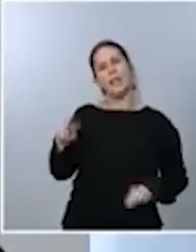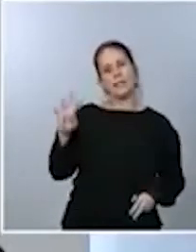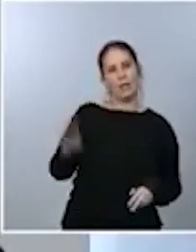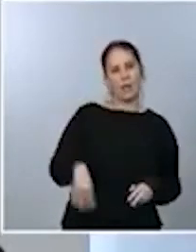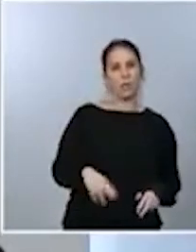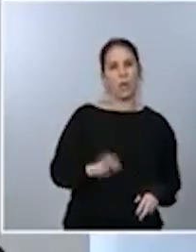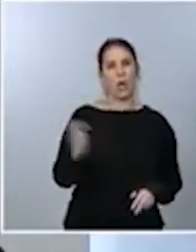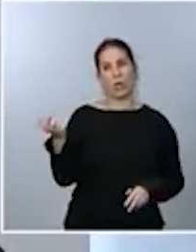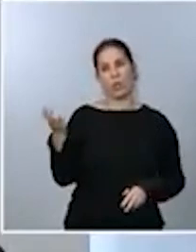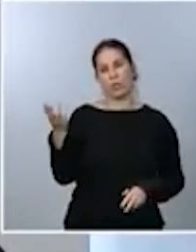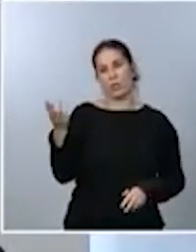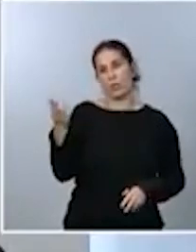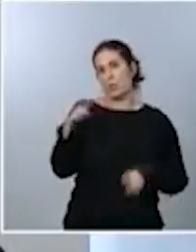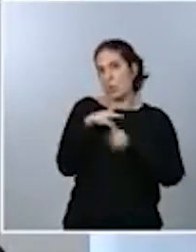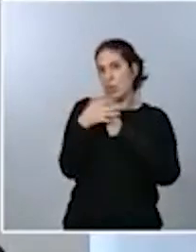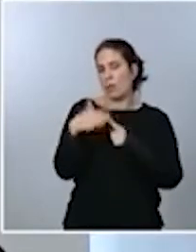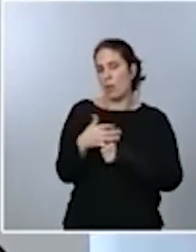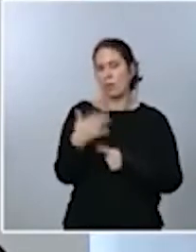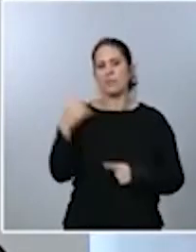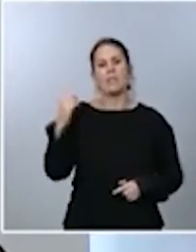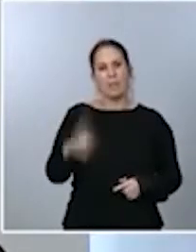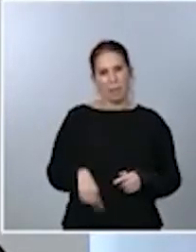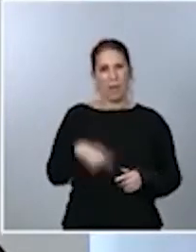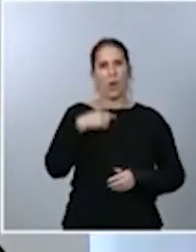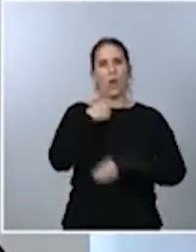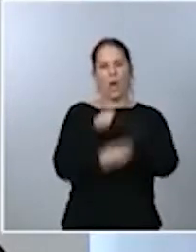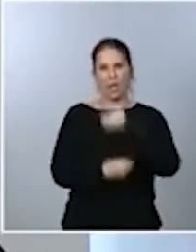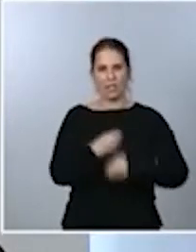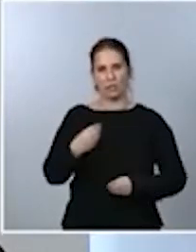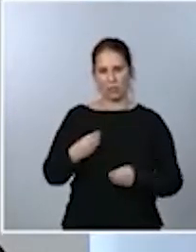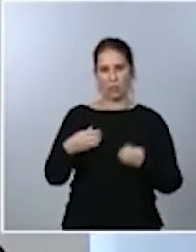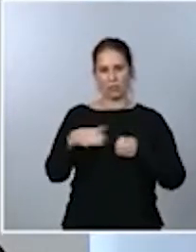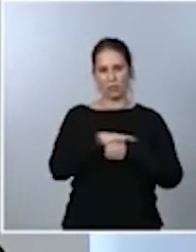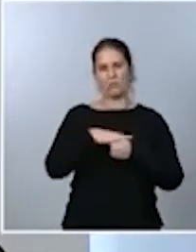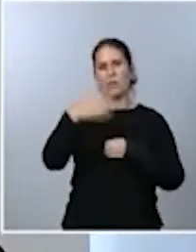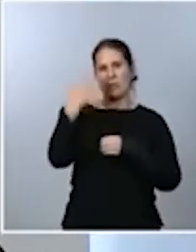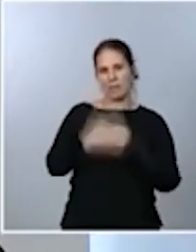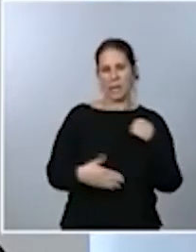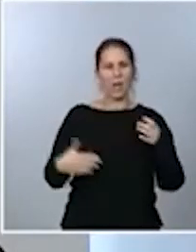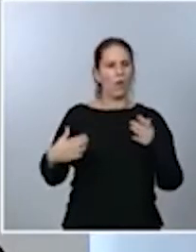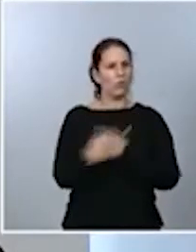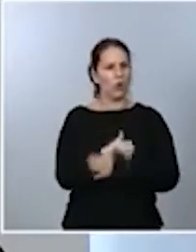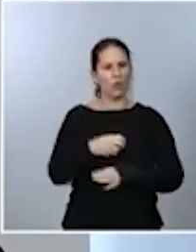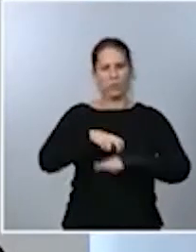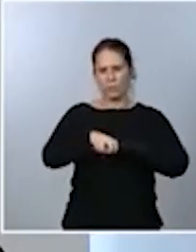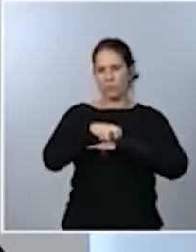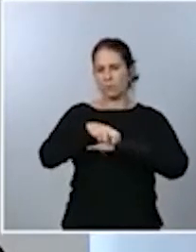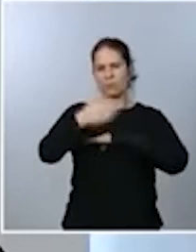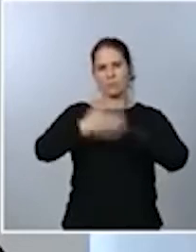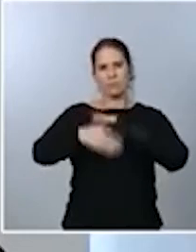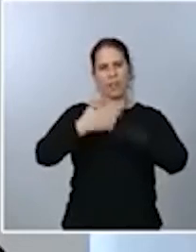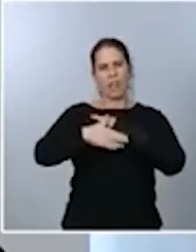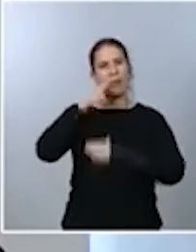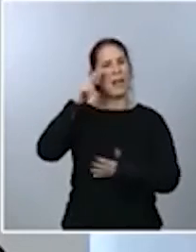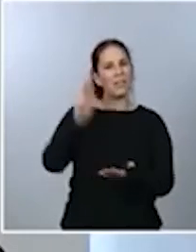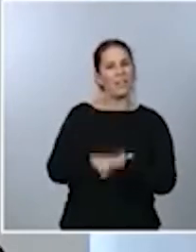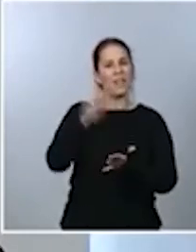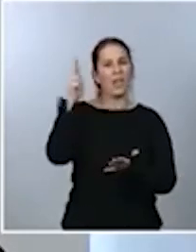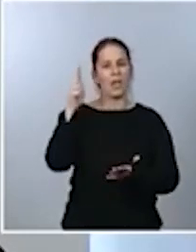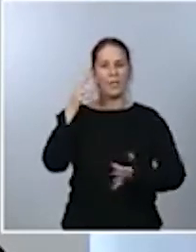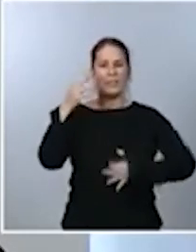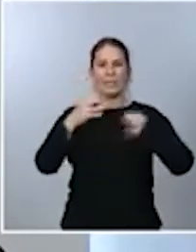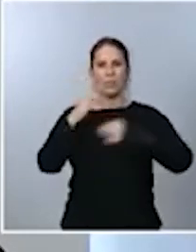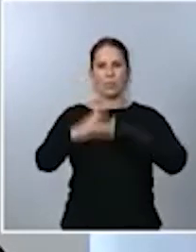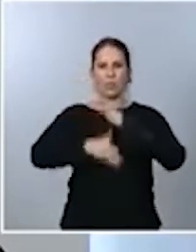medidas de confinamiento perimetral. Todas estas medidas que limitan movilidad, como ustedes saben, tienen que ser ratificadas por los tribunales superiores de